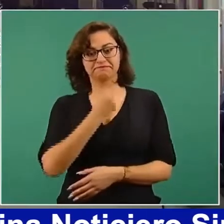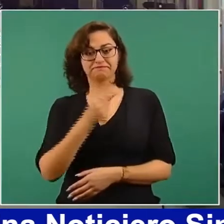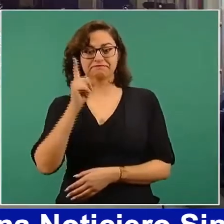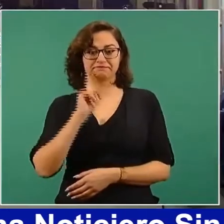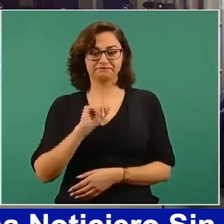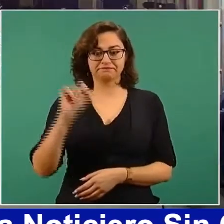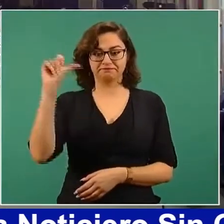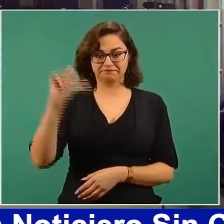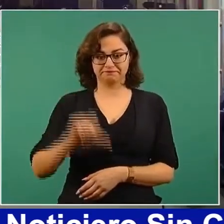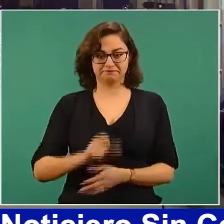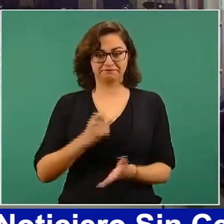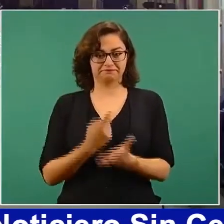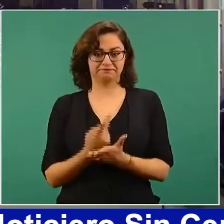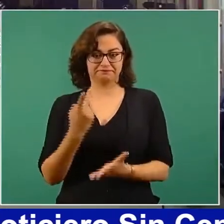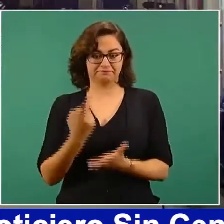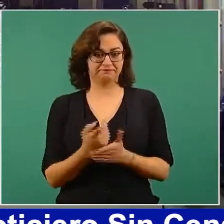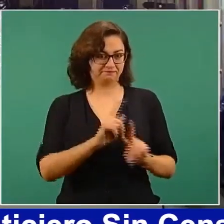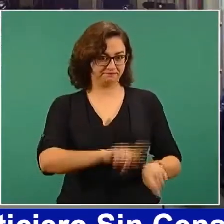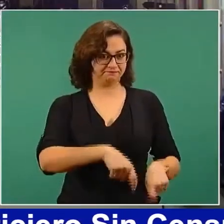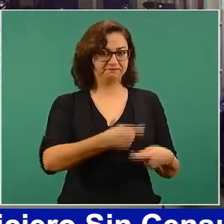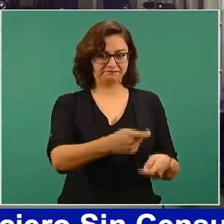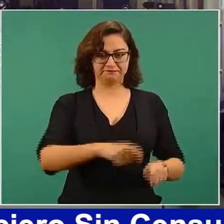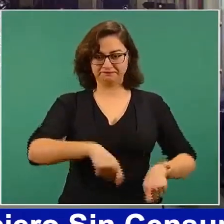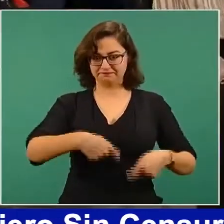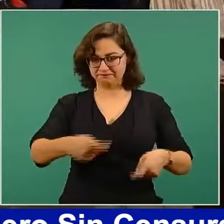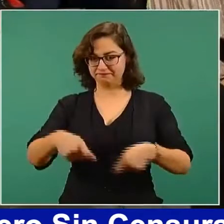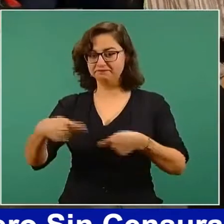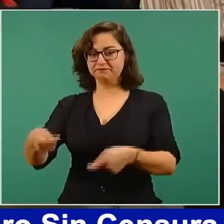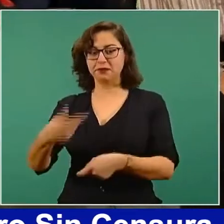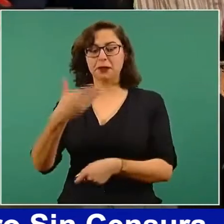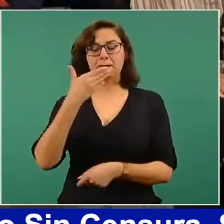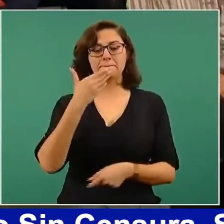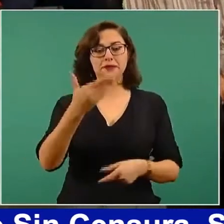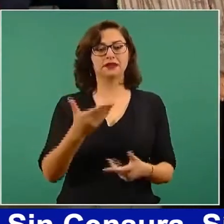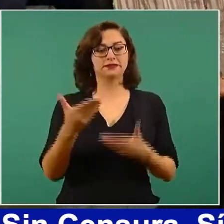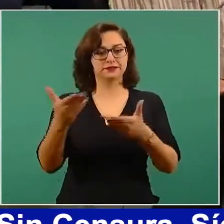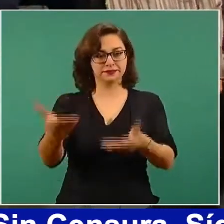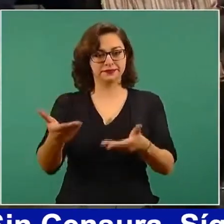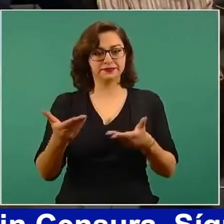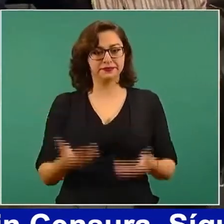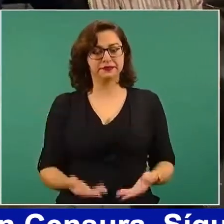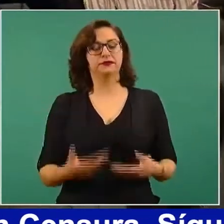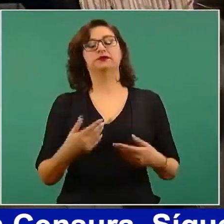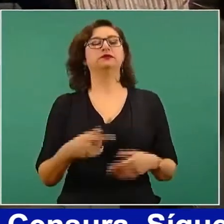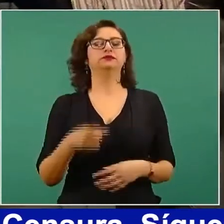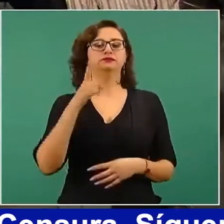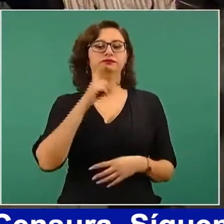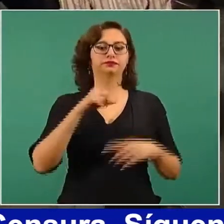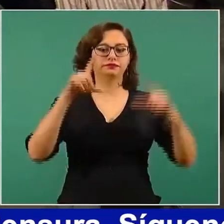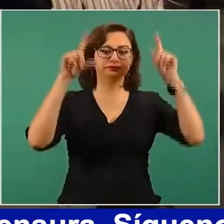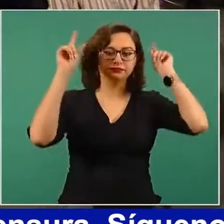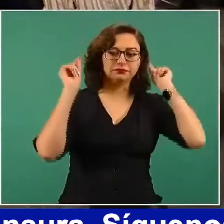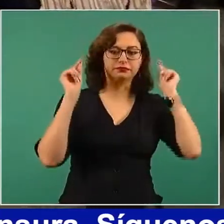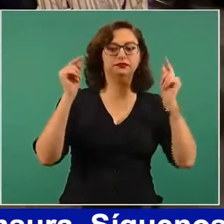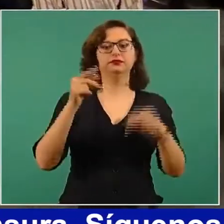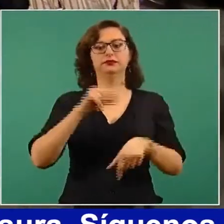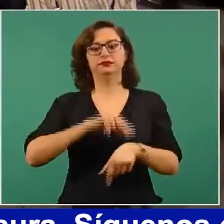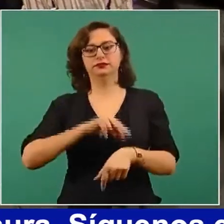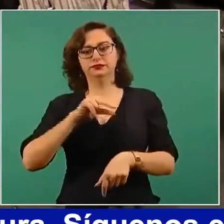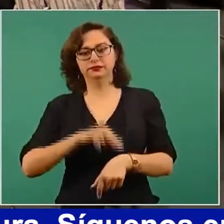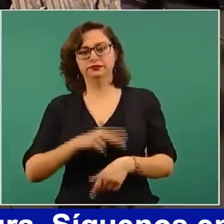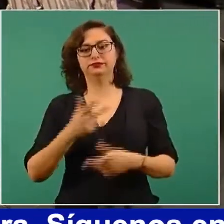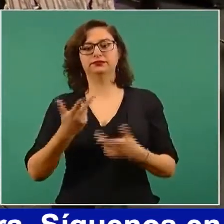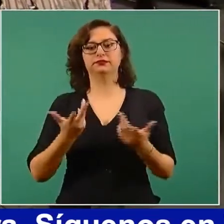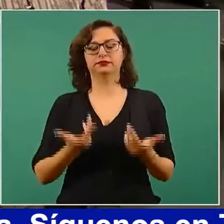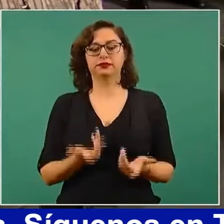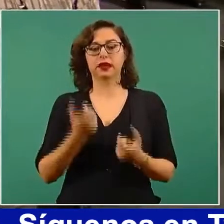que se les van a entregar estos reconocimientos el día de hoy, enfermeras, médicos. Se va